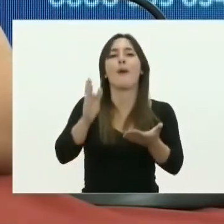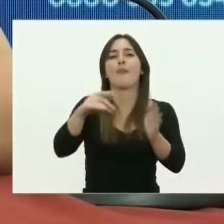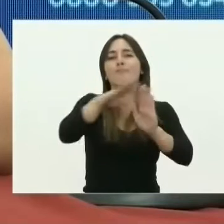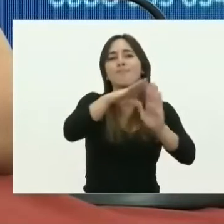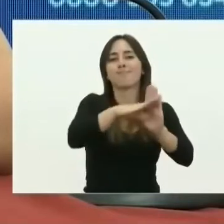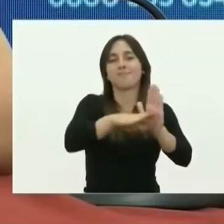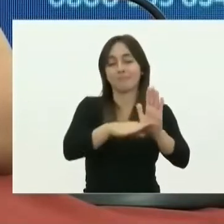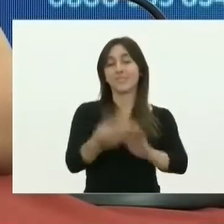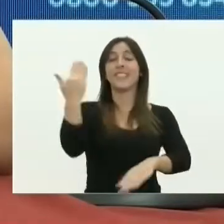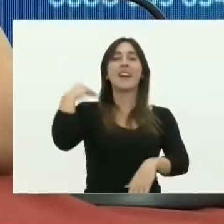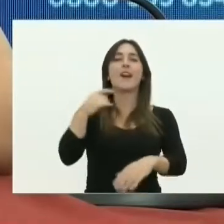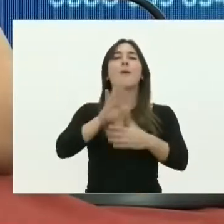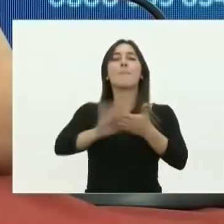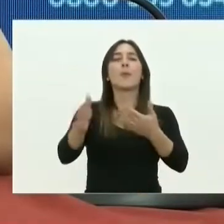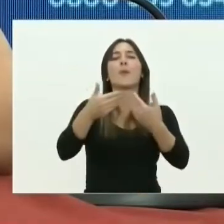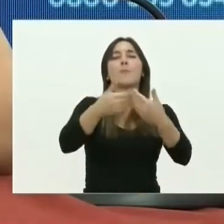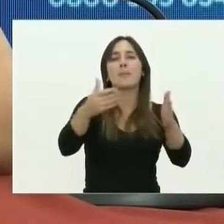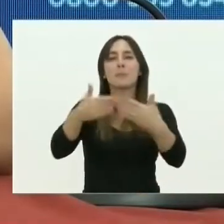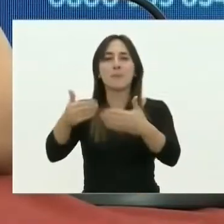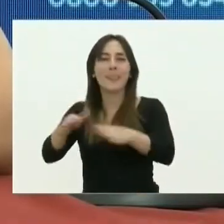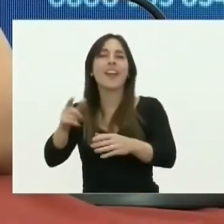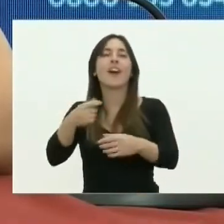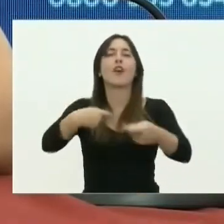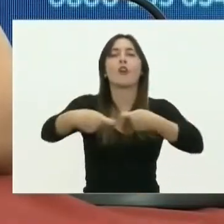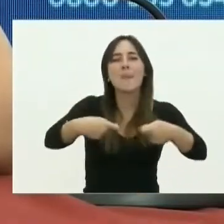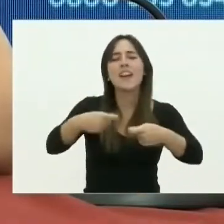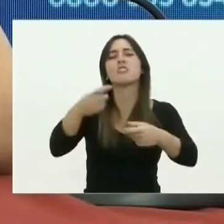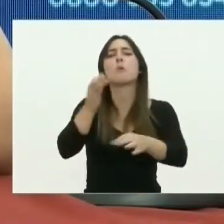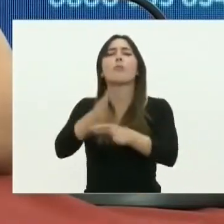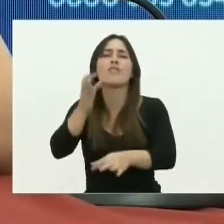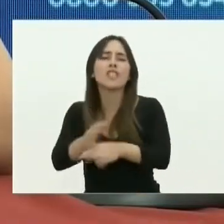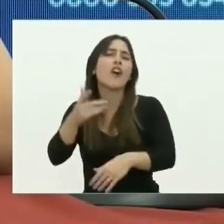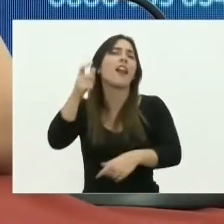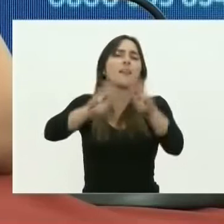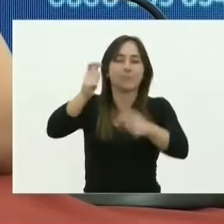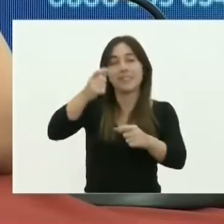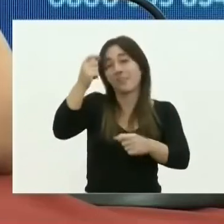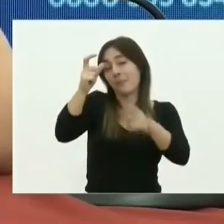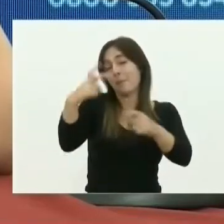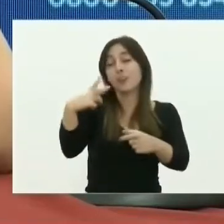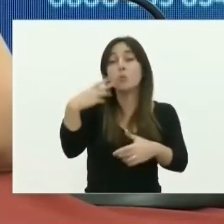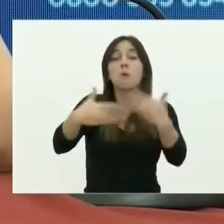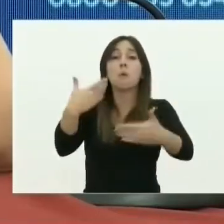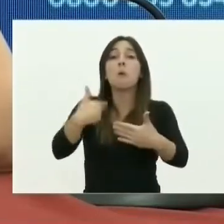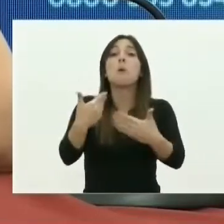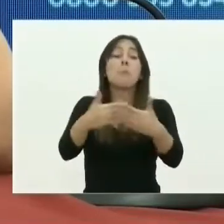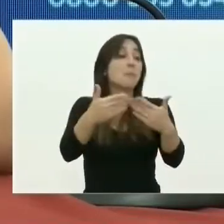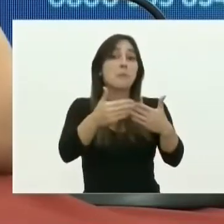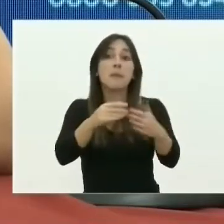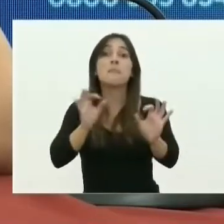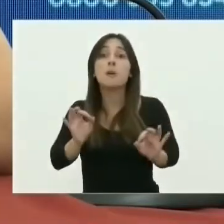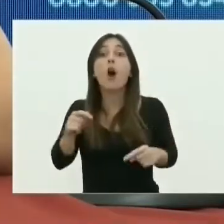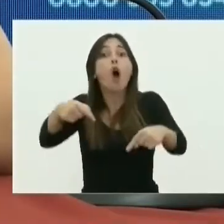actividades comerciales, liberales, en toda la provincia, exceptuando Rosario y Santa Fe, nos permite hoy, con la